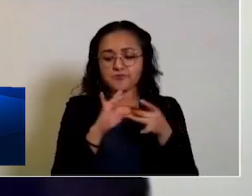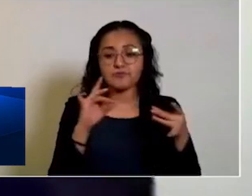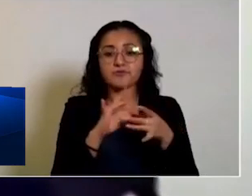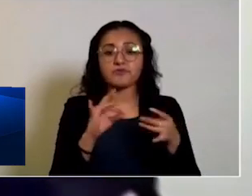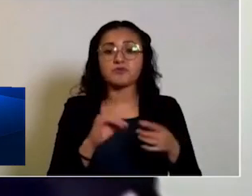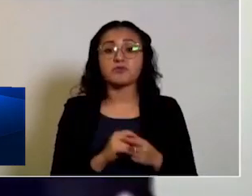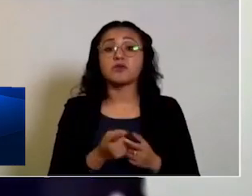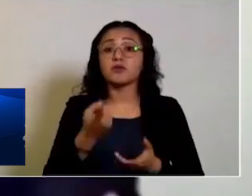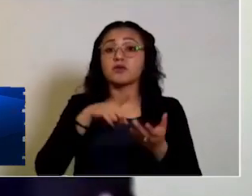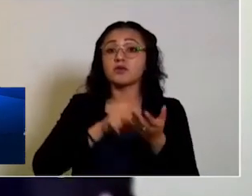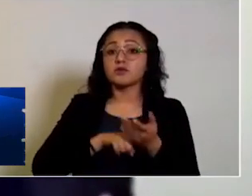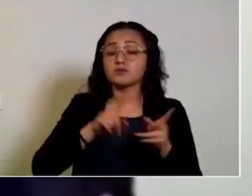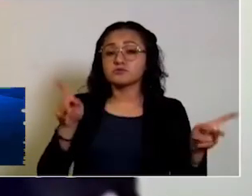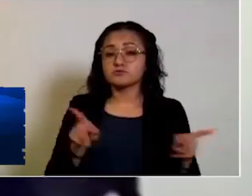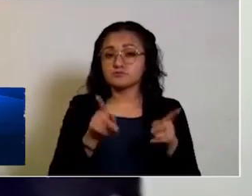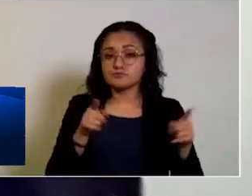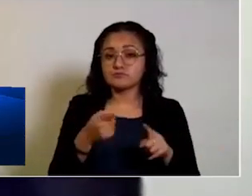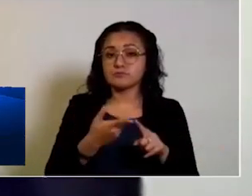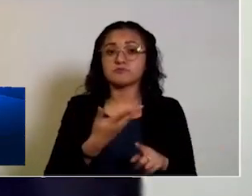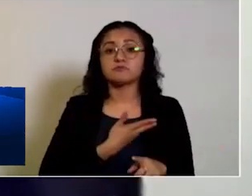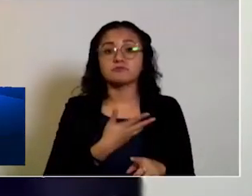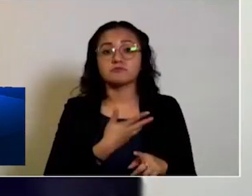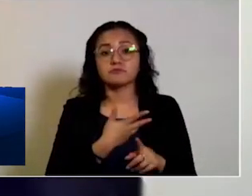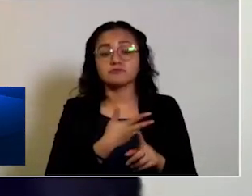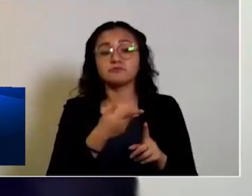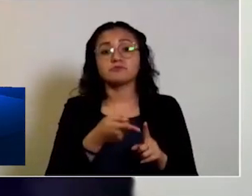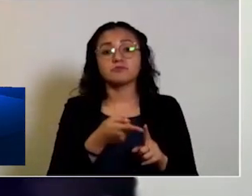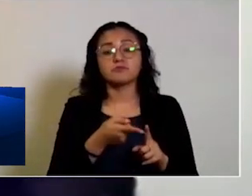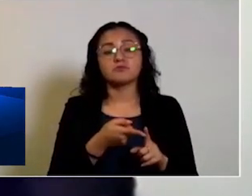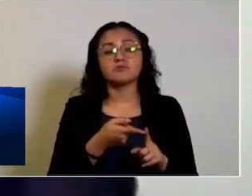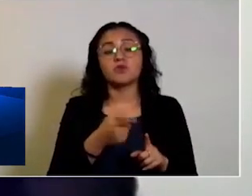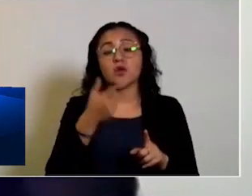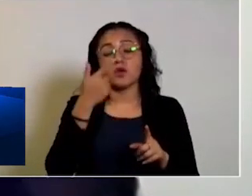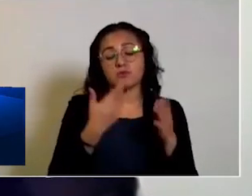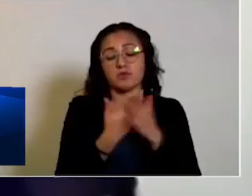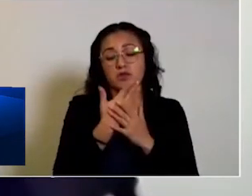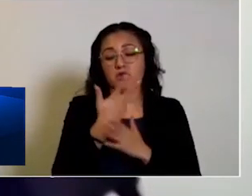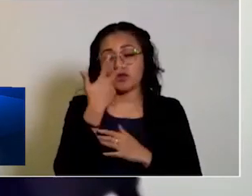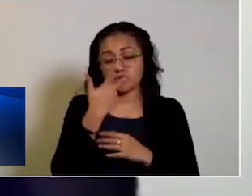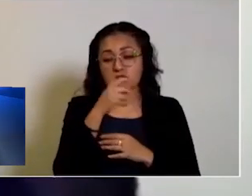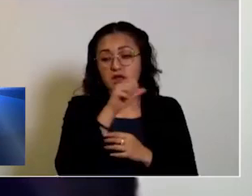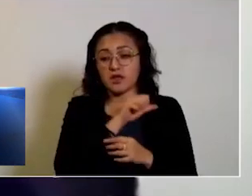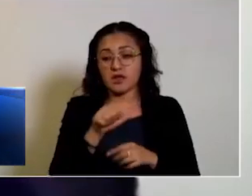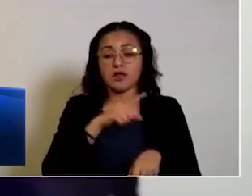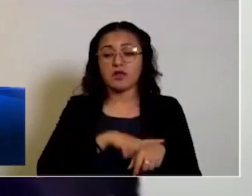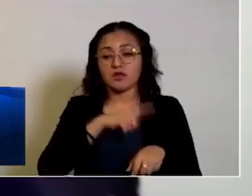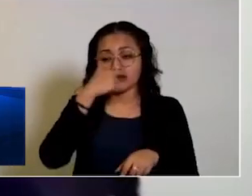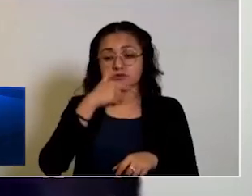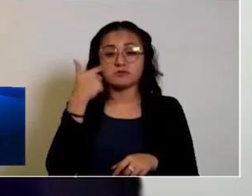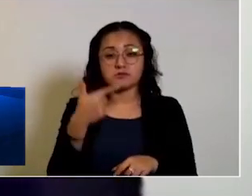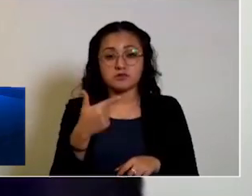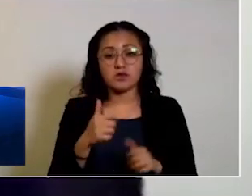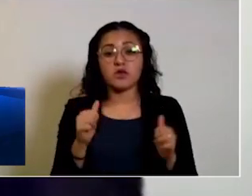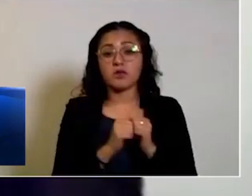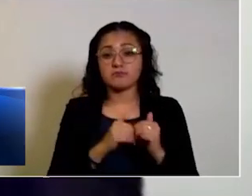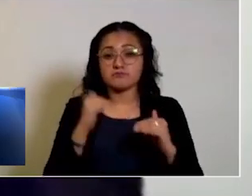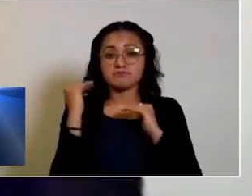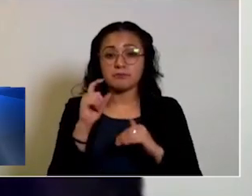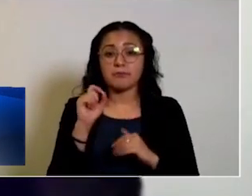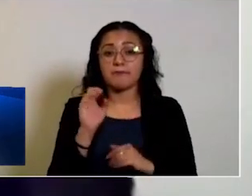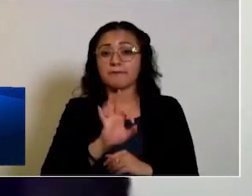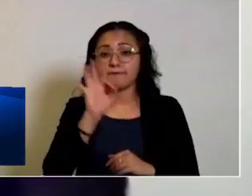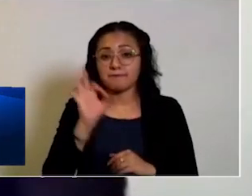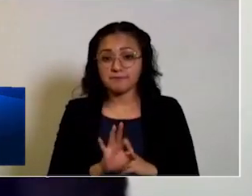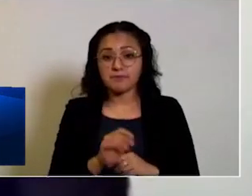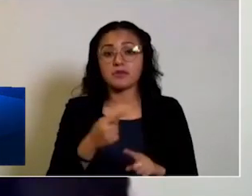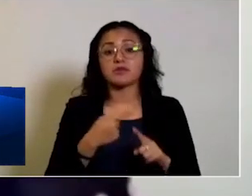El sector comercio tendrá una operación en un horario de 8 a 19 horas, con un aforo máximo del 20%